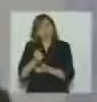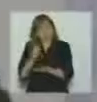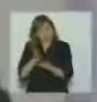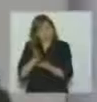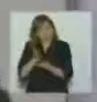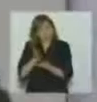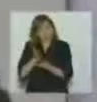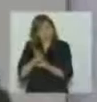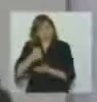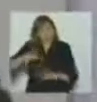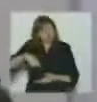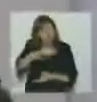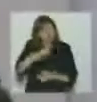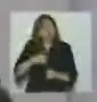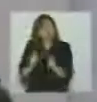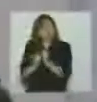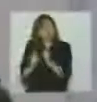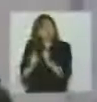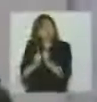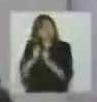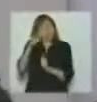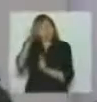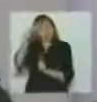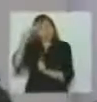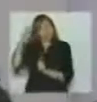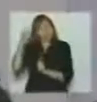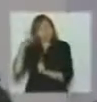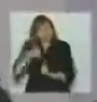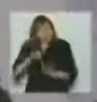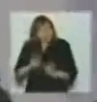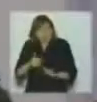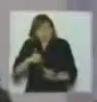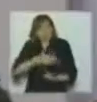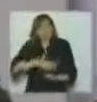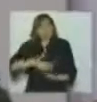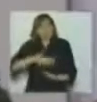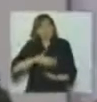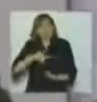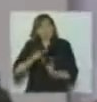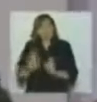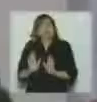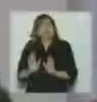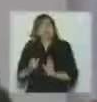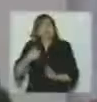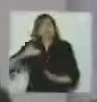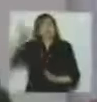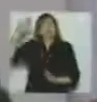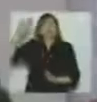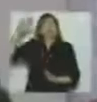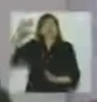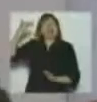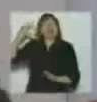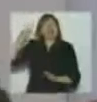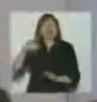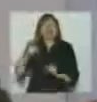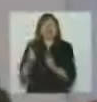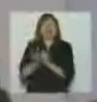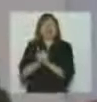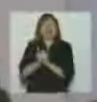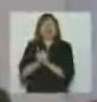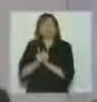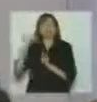acá estamos con vos yo lo siento de esa manera lo sentí el otro día por ejemplo cuando los padres del